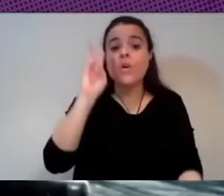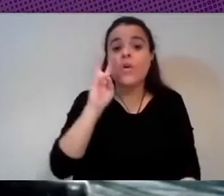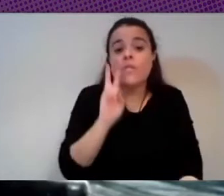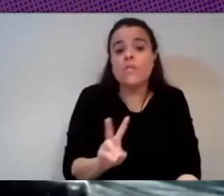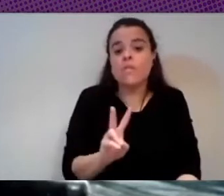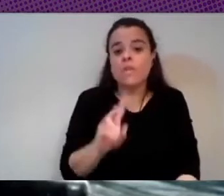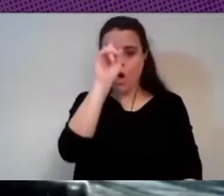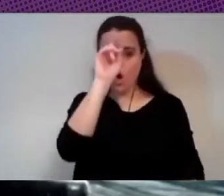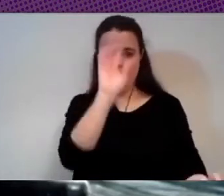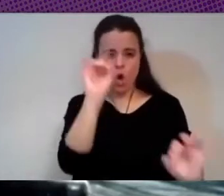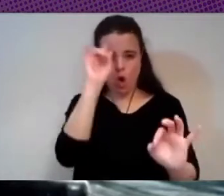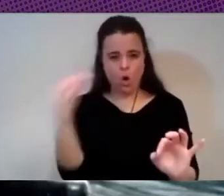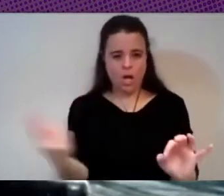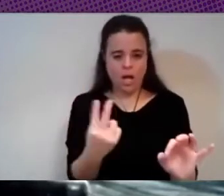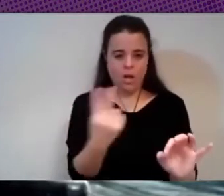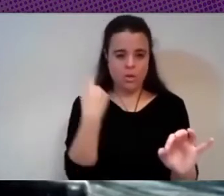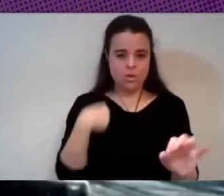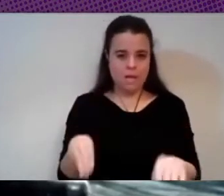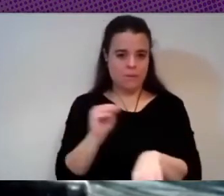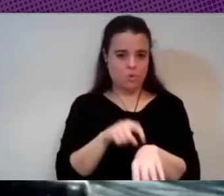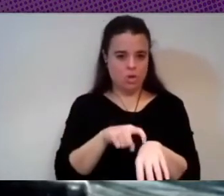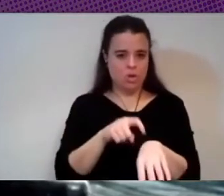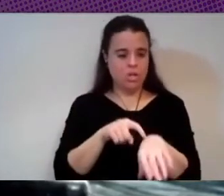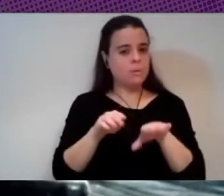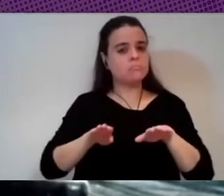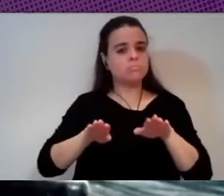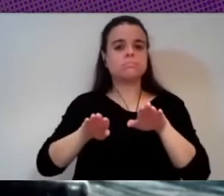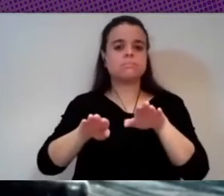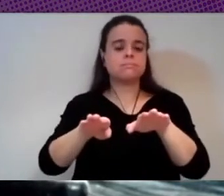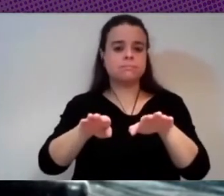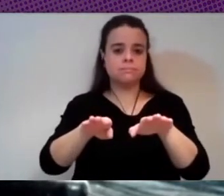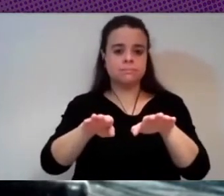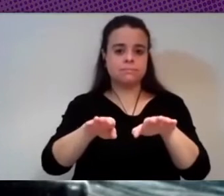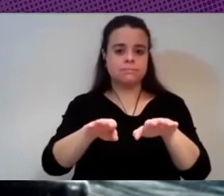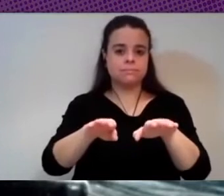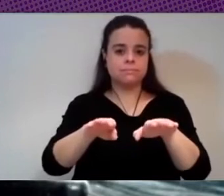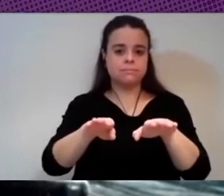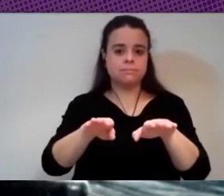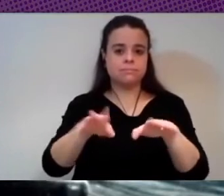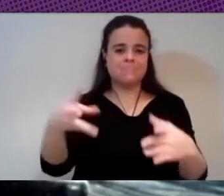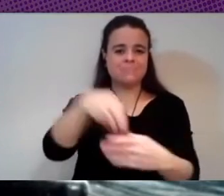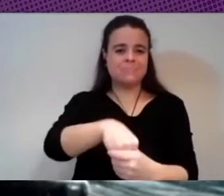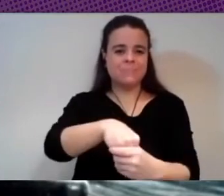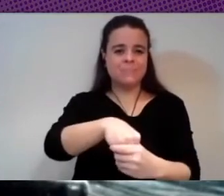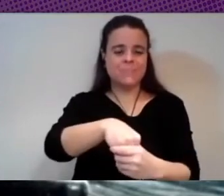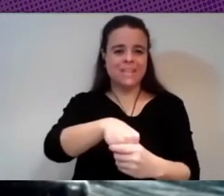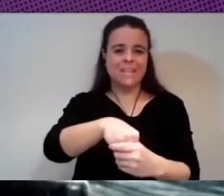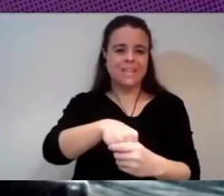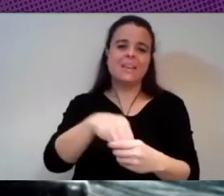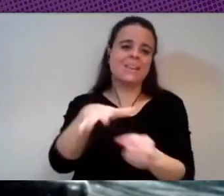coexistentes y como parte de una misma una tensión de un mismo terreno